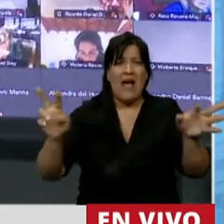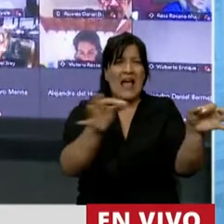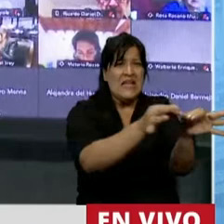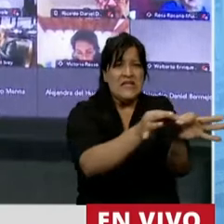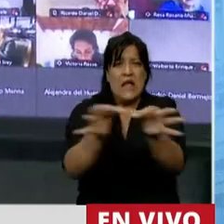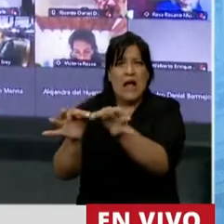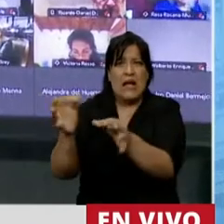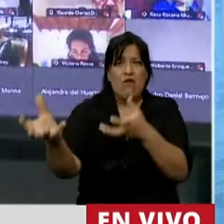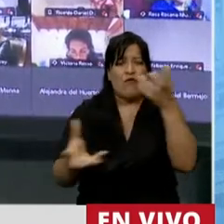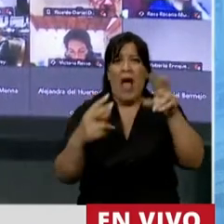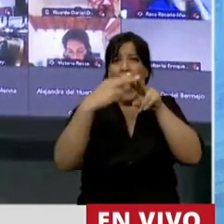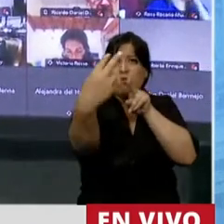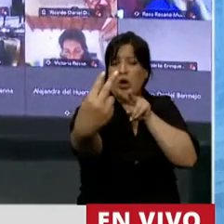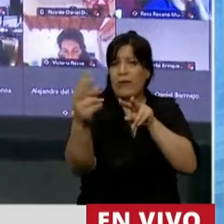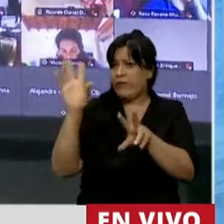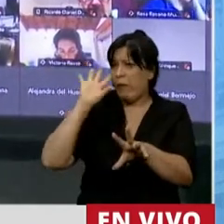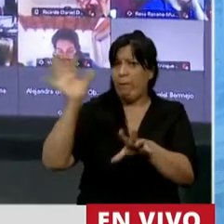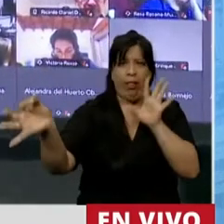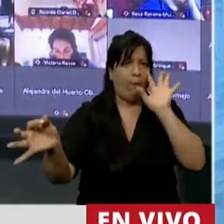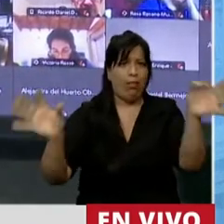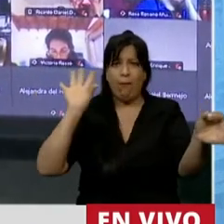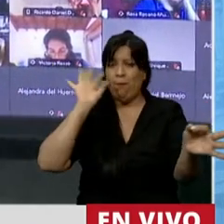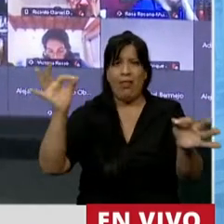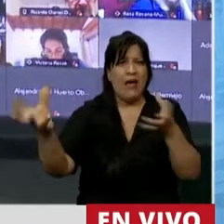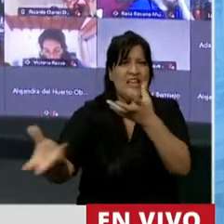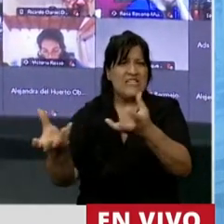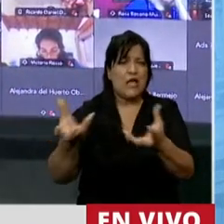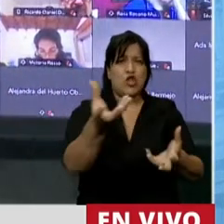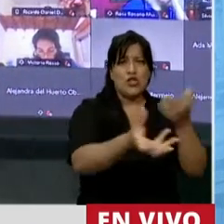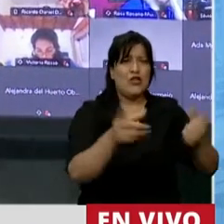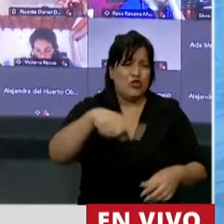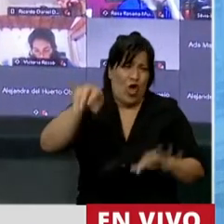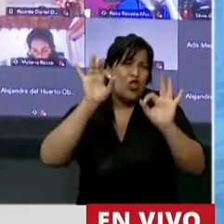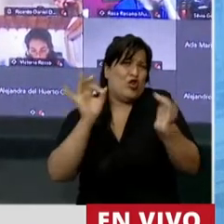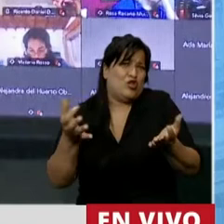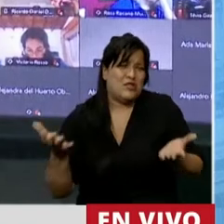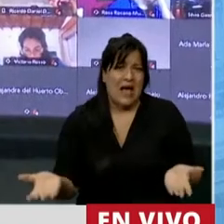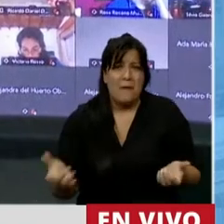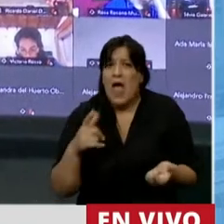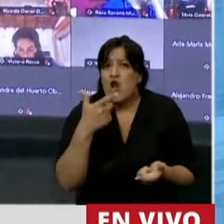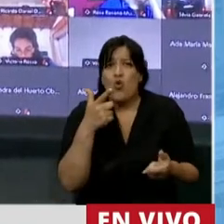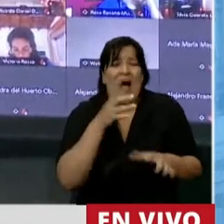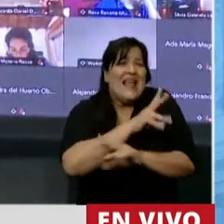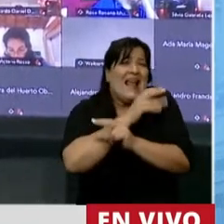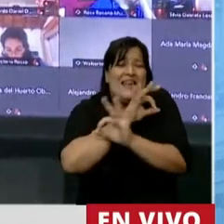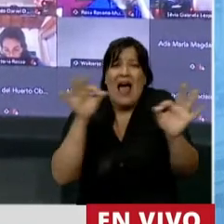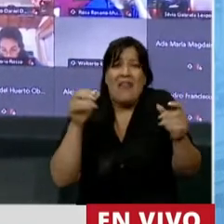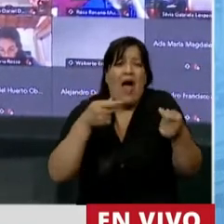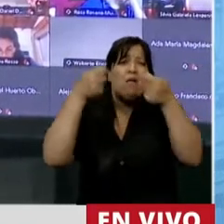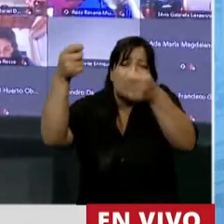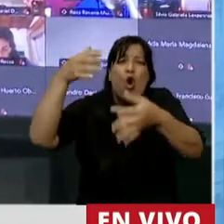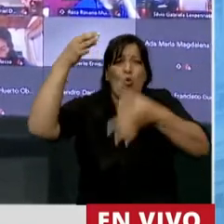se veían desde la autopista. Esto lo sabe todo el mundo. No hay una sola causa judicial seria,